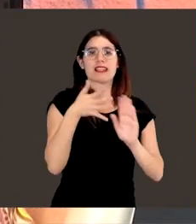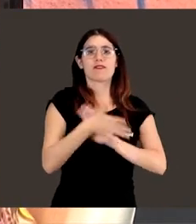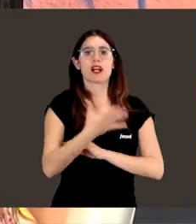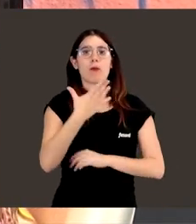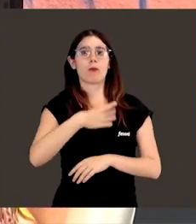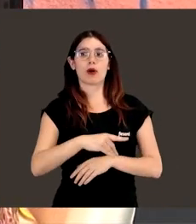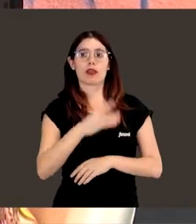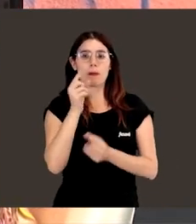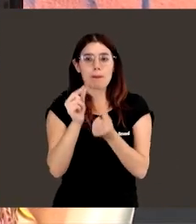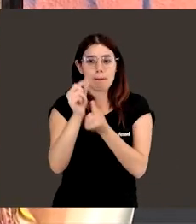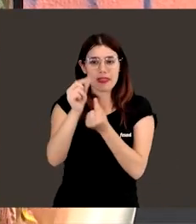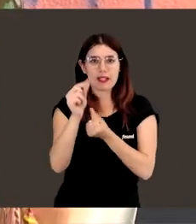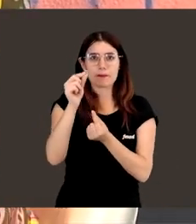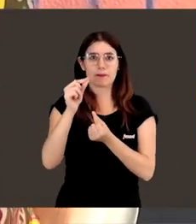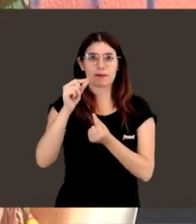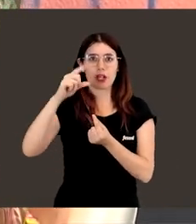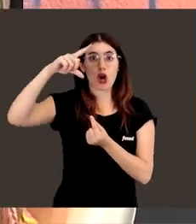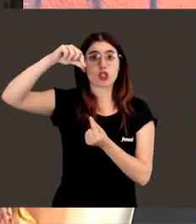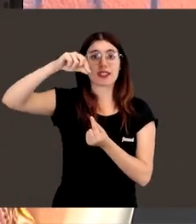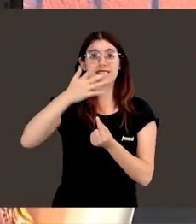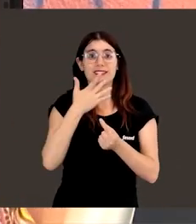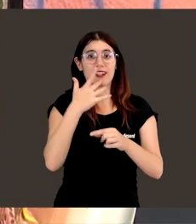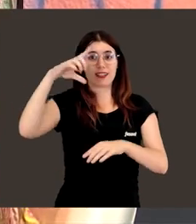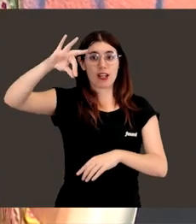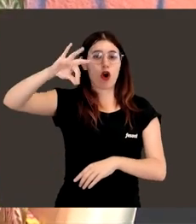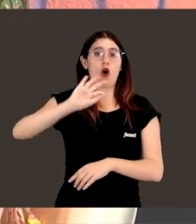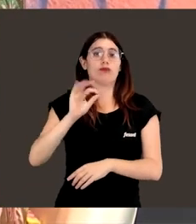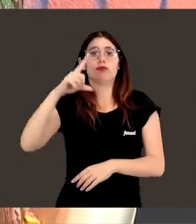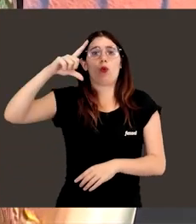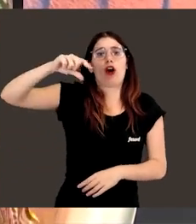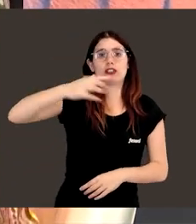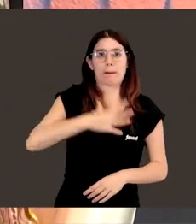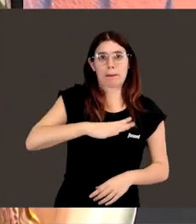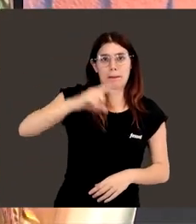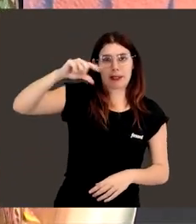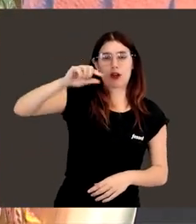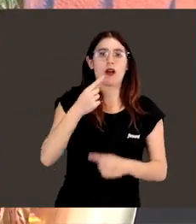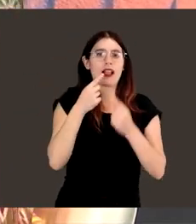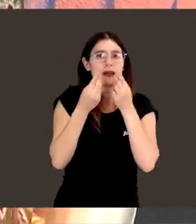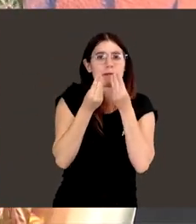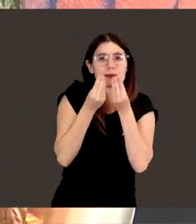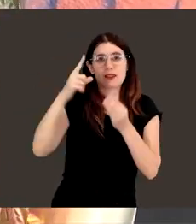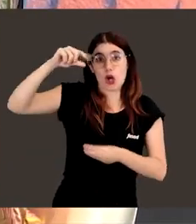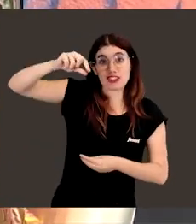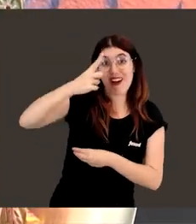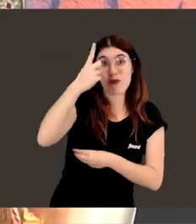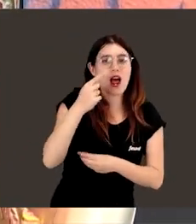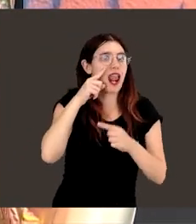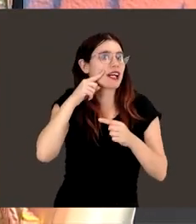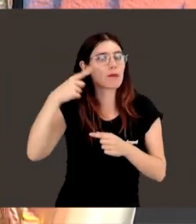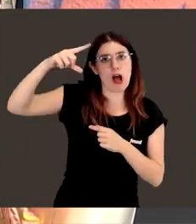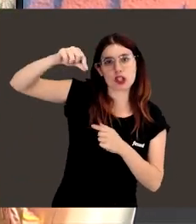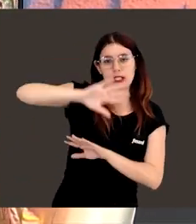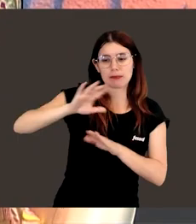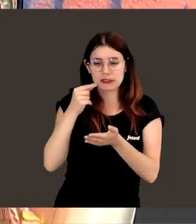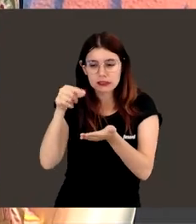medir con gotas, con una gota de sangre, con una gota de orina, incluso con una muestra de saliva, ¿no? Una lágrima, de tal manera que en estos